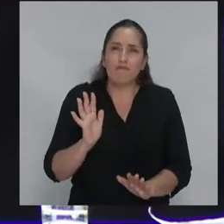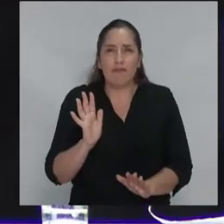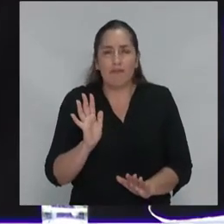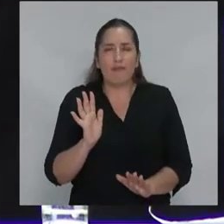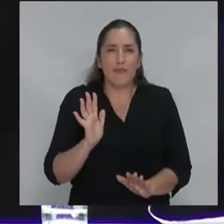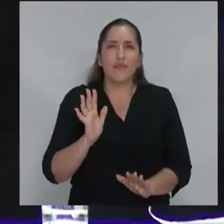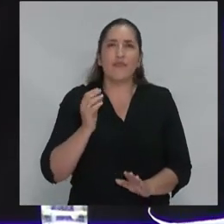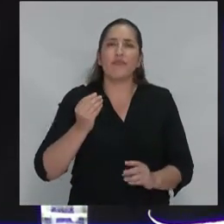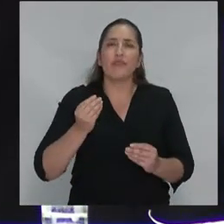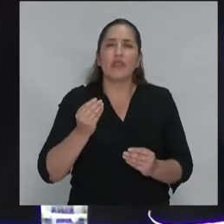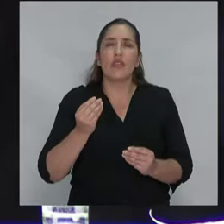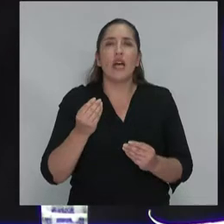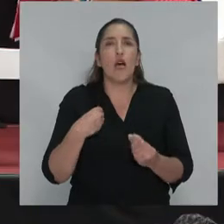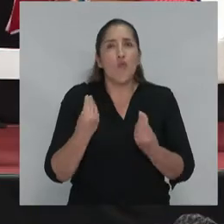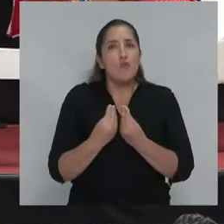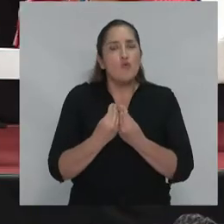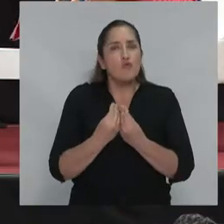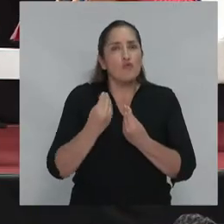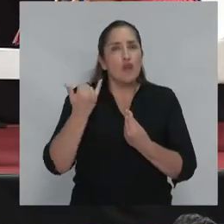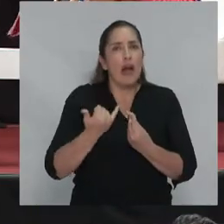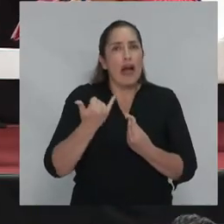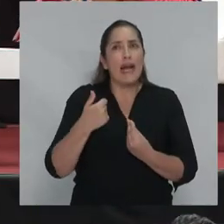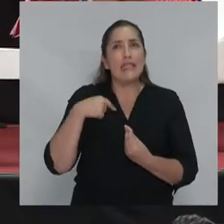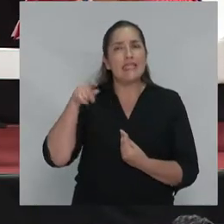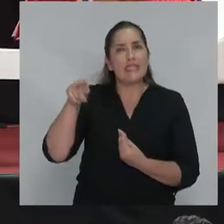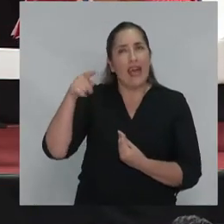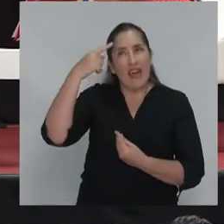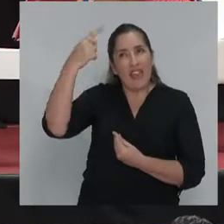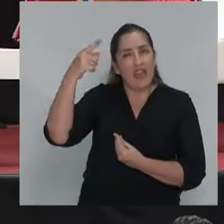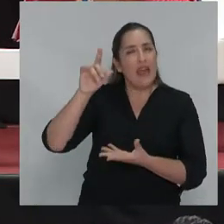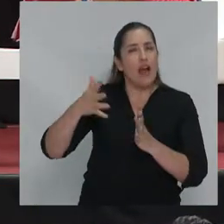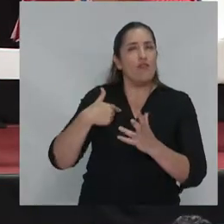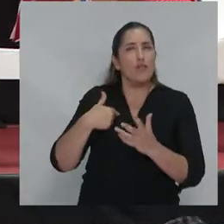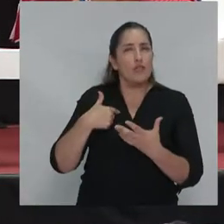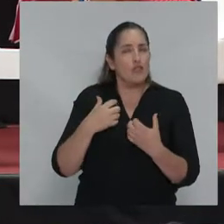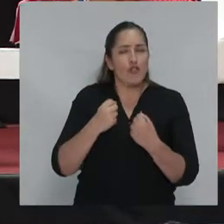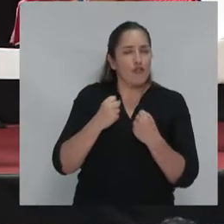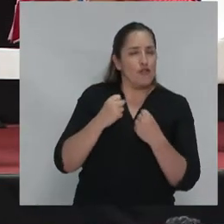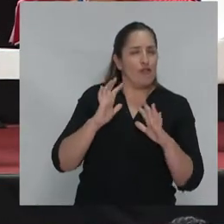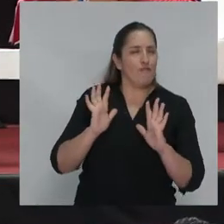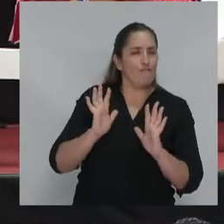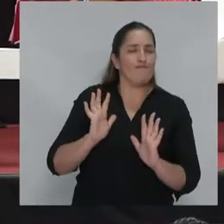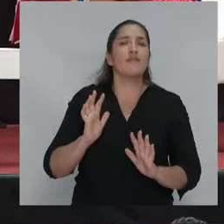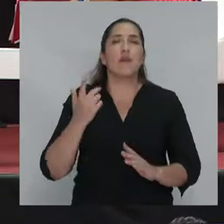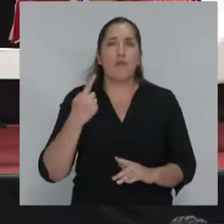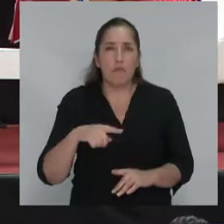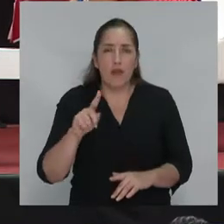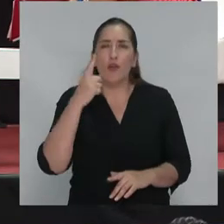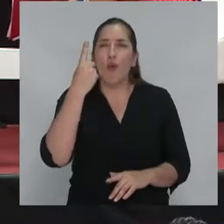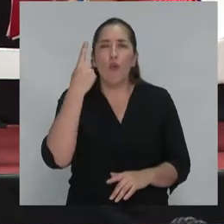en Europa tengo muchas resistencias contra esa tesis, hay una cosa